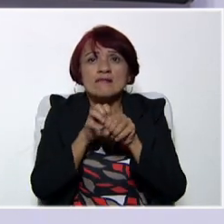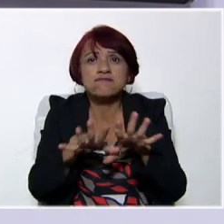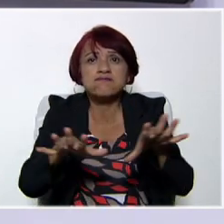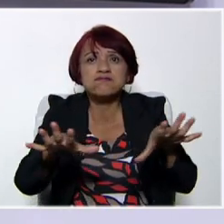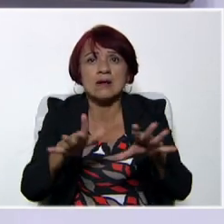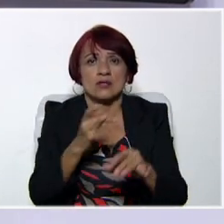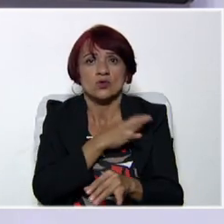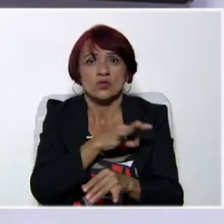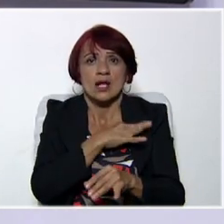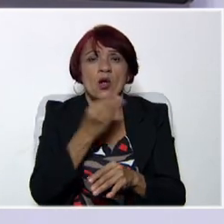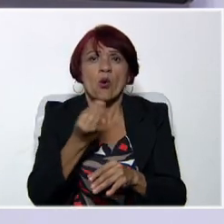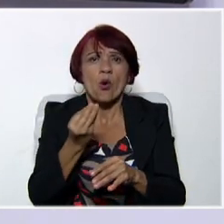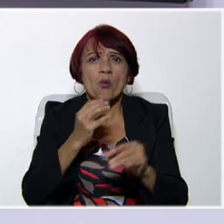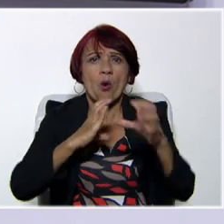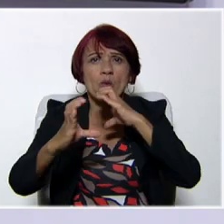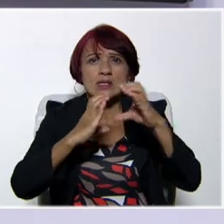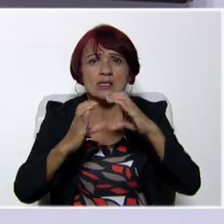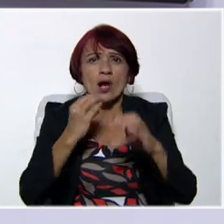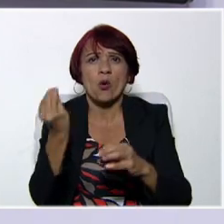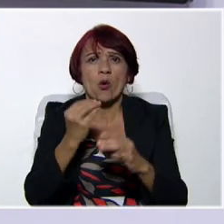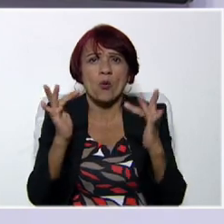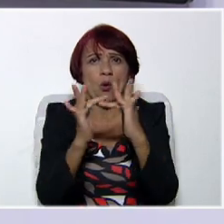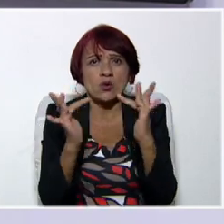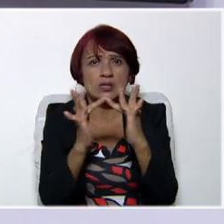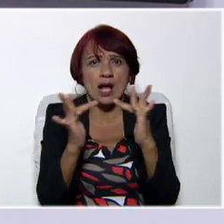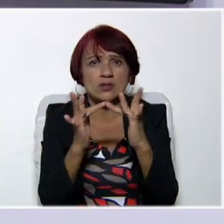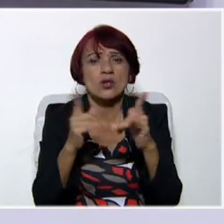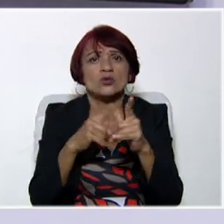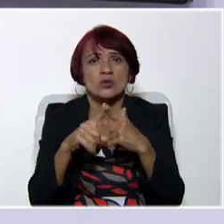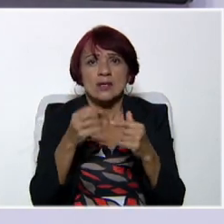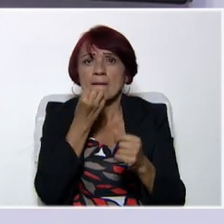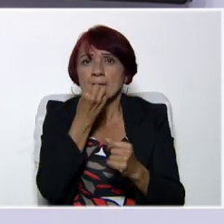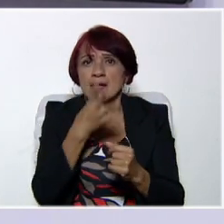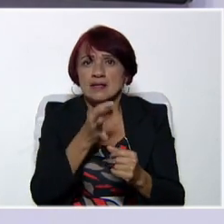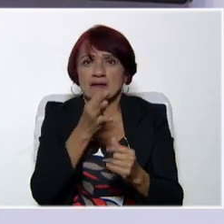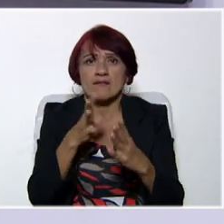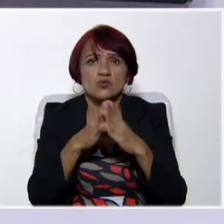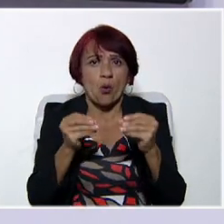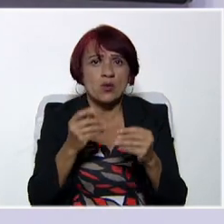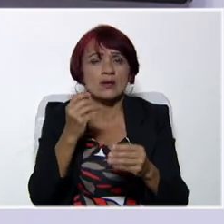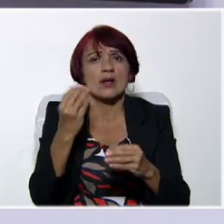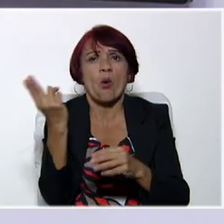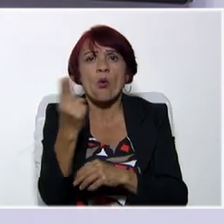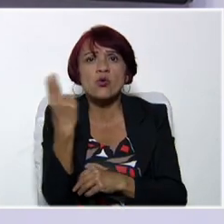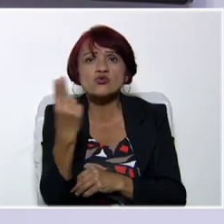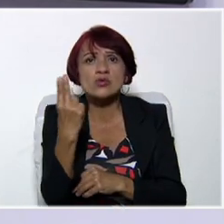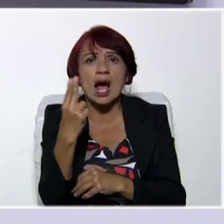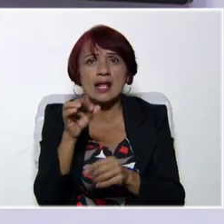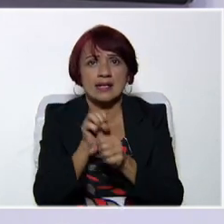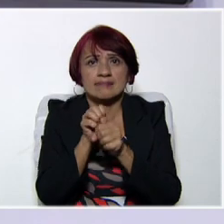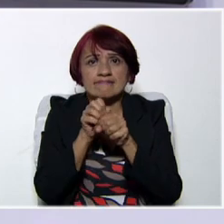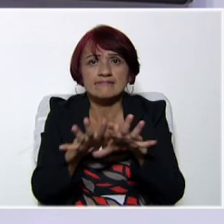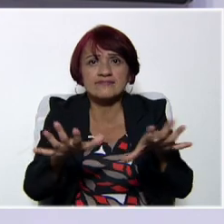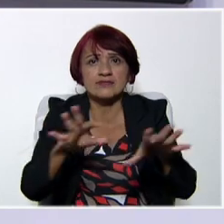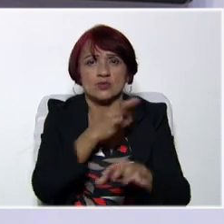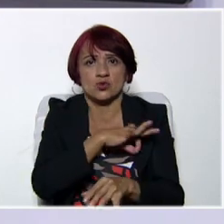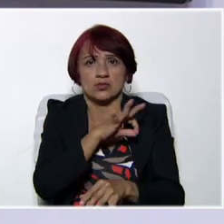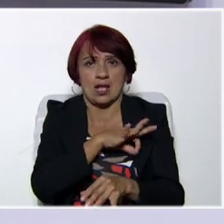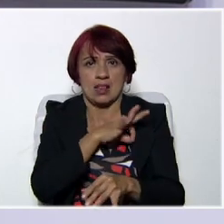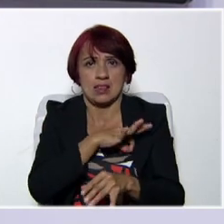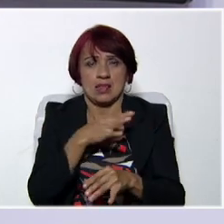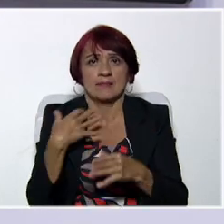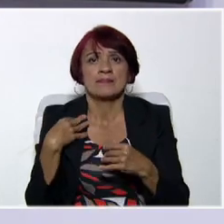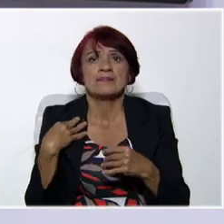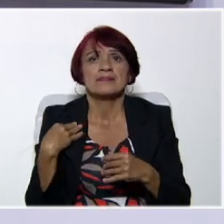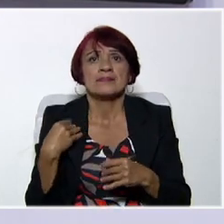cómo puedes interactuar en ellas y cuáles son los beneficios que traen para ti el uso de las redes sociales. Para